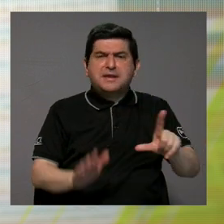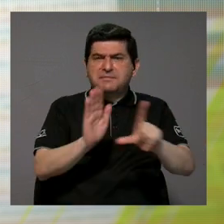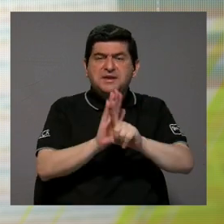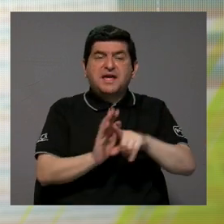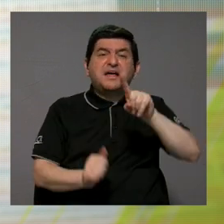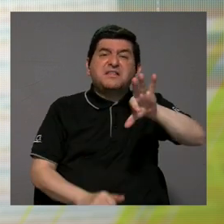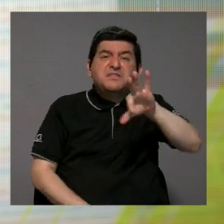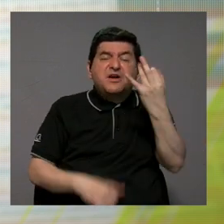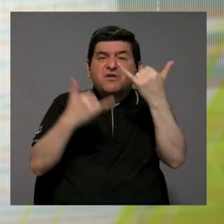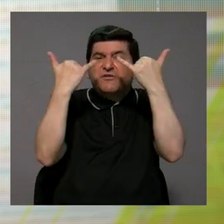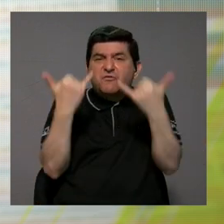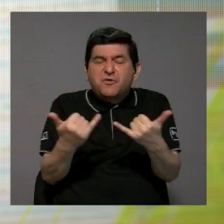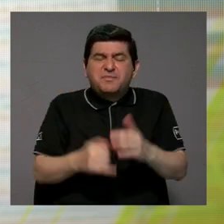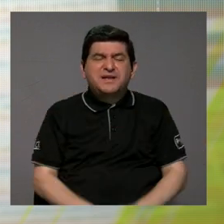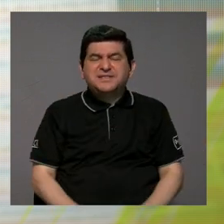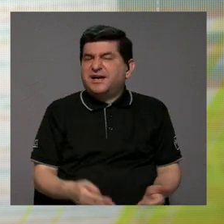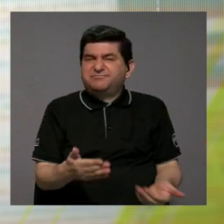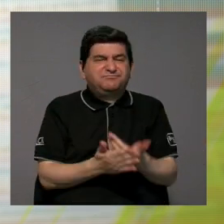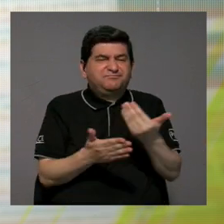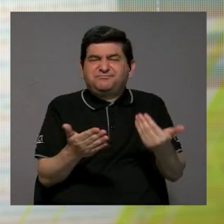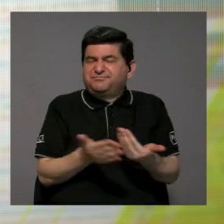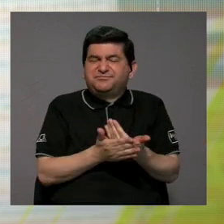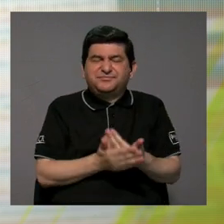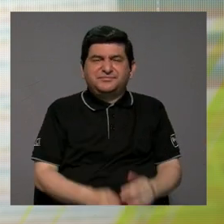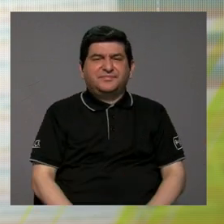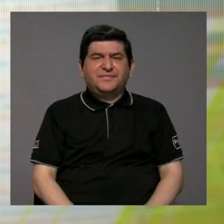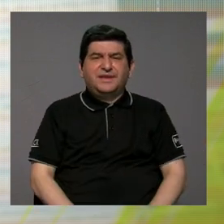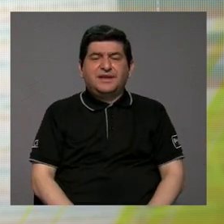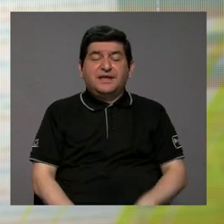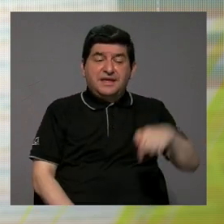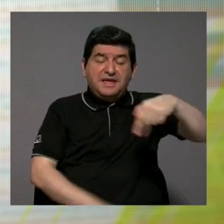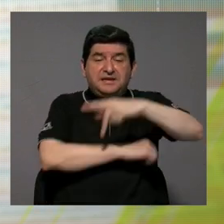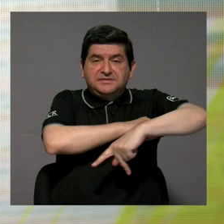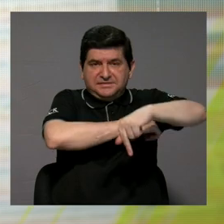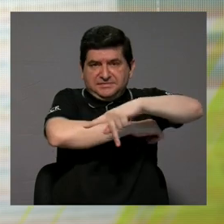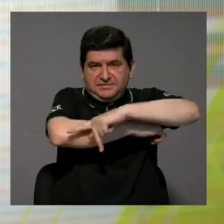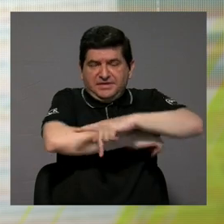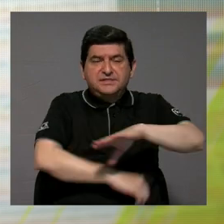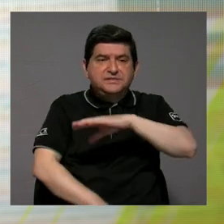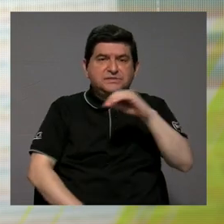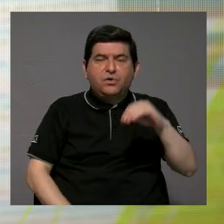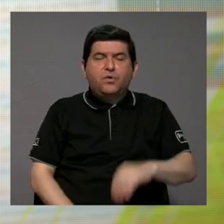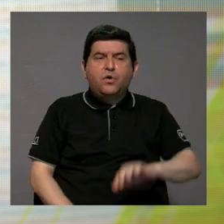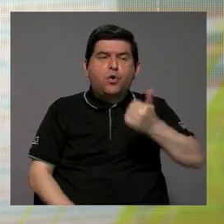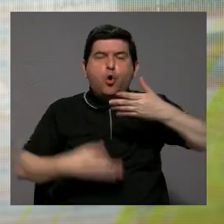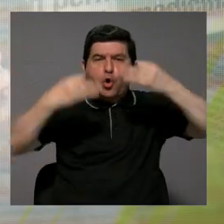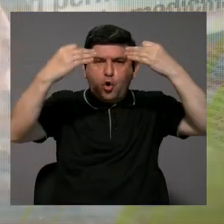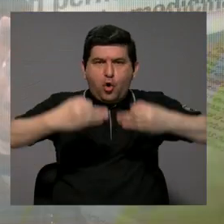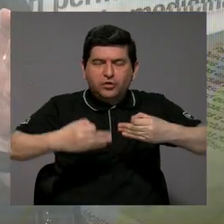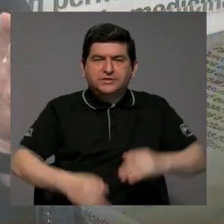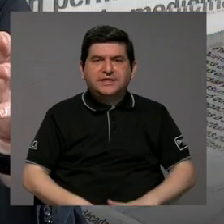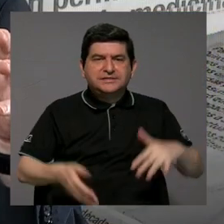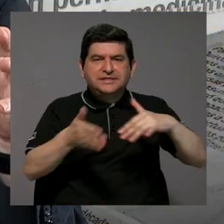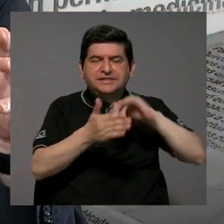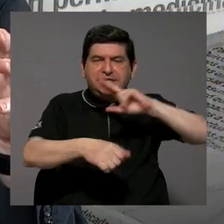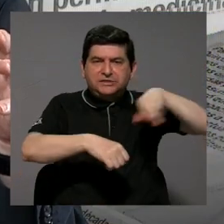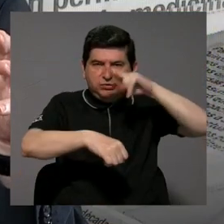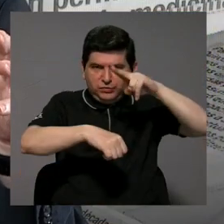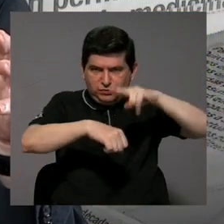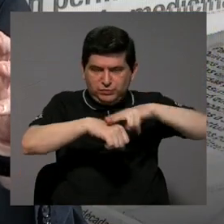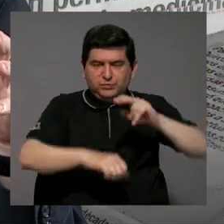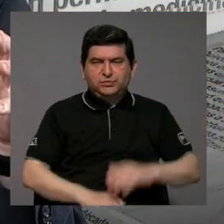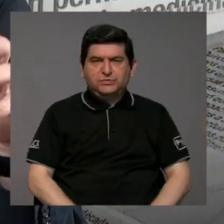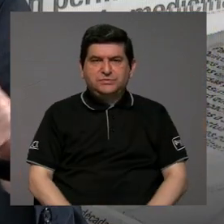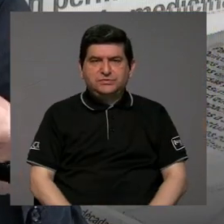de alguna forma ya están desactualizadas en el sistema o en el país y tomar algunas otras decisiones de estudio nacional que de alguna